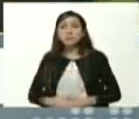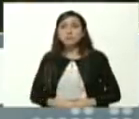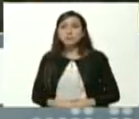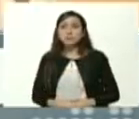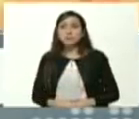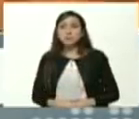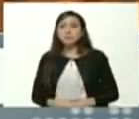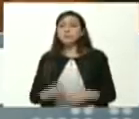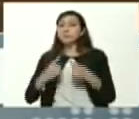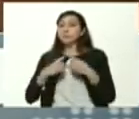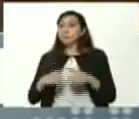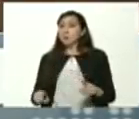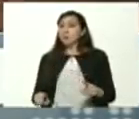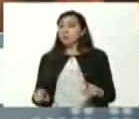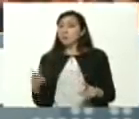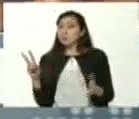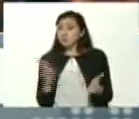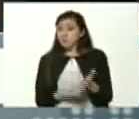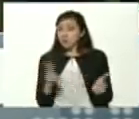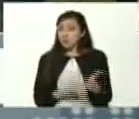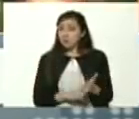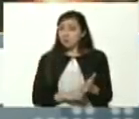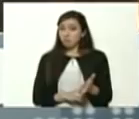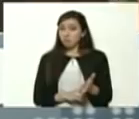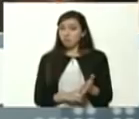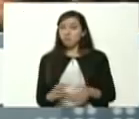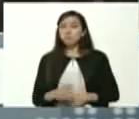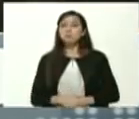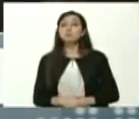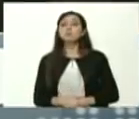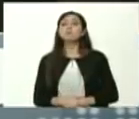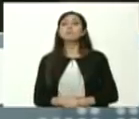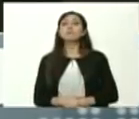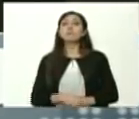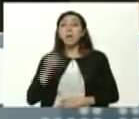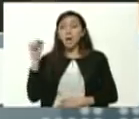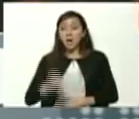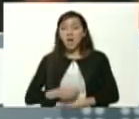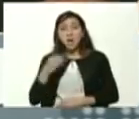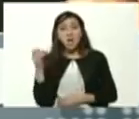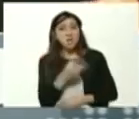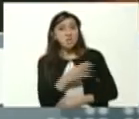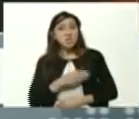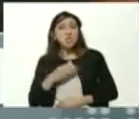pero lo que sí es cierto así como sucedió en Chile